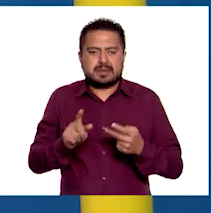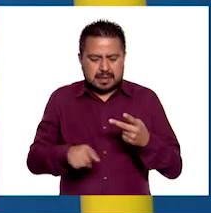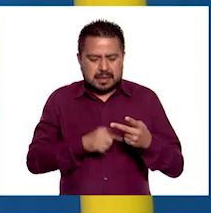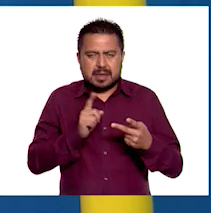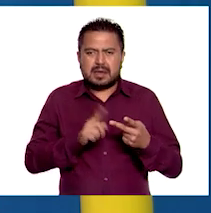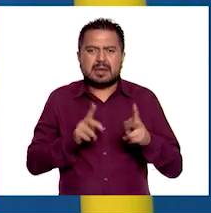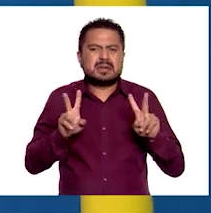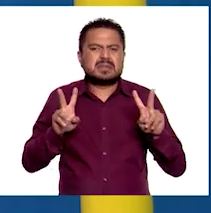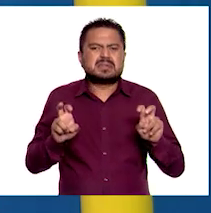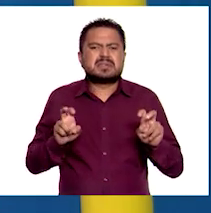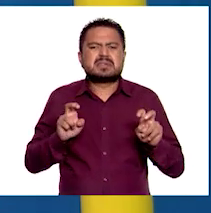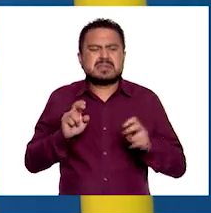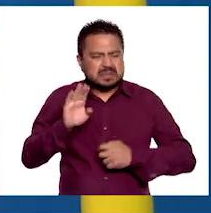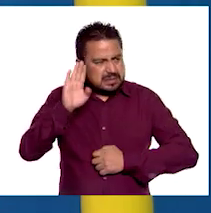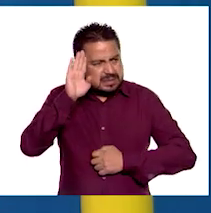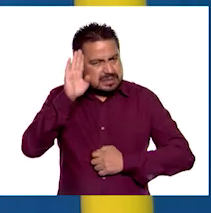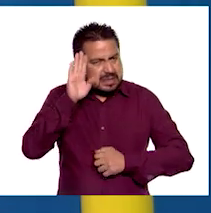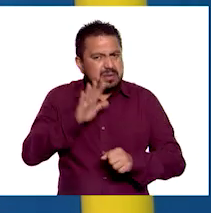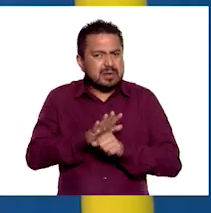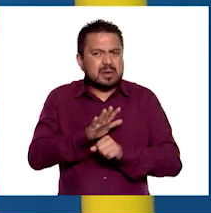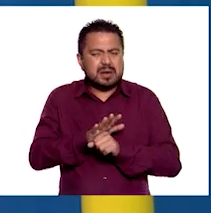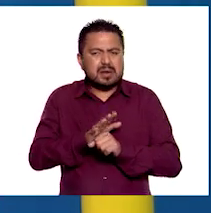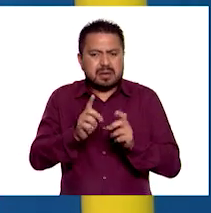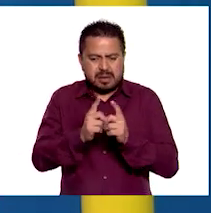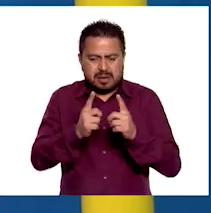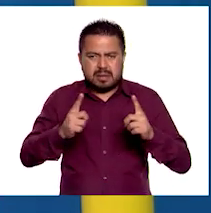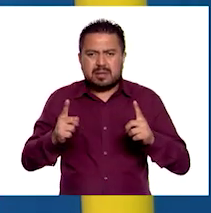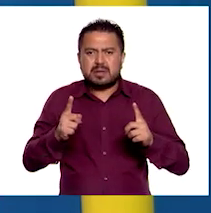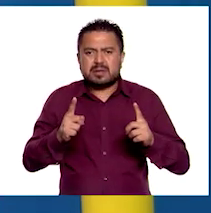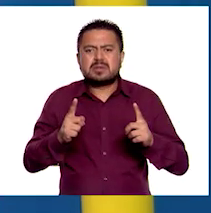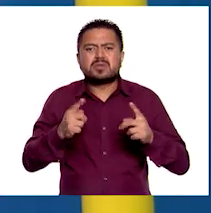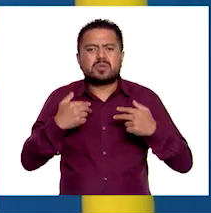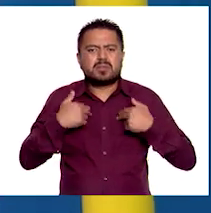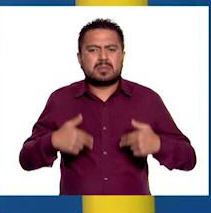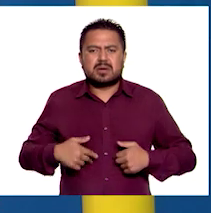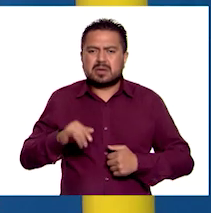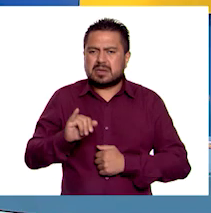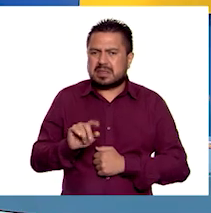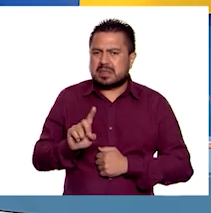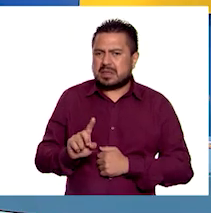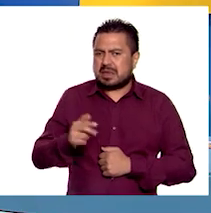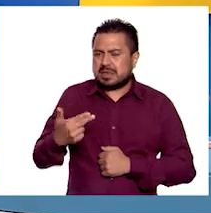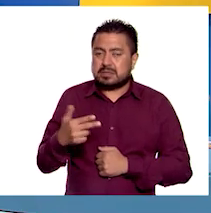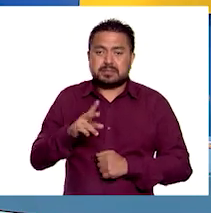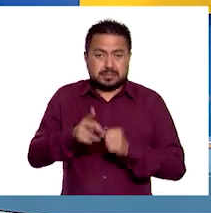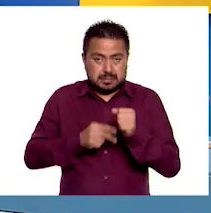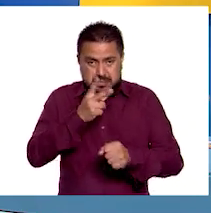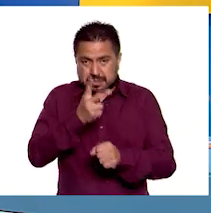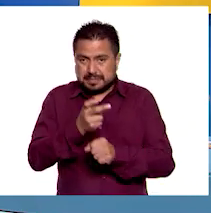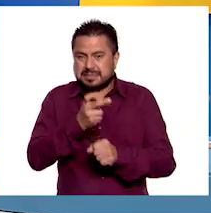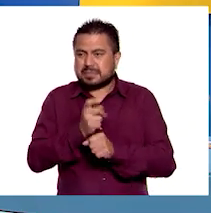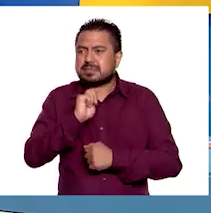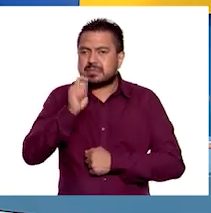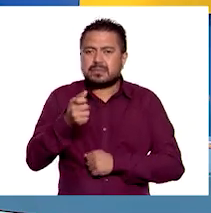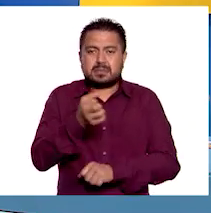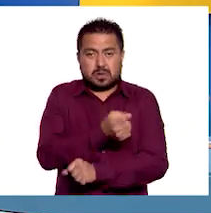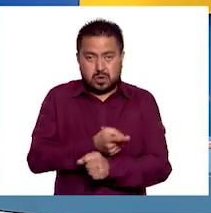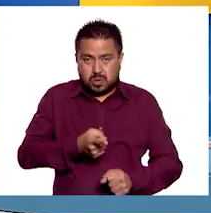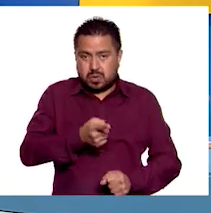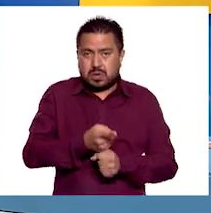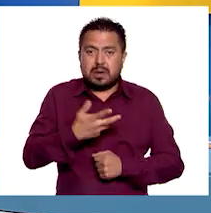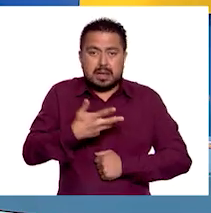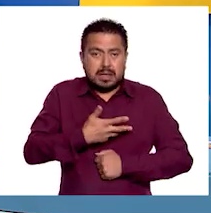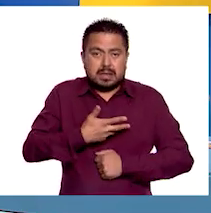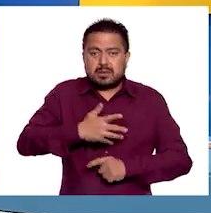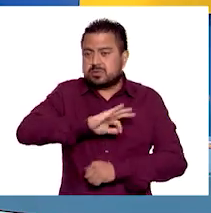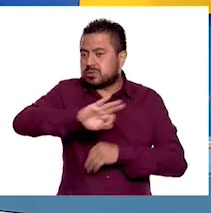temática que considera el Índice de Desarrollo Humano o IDH? Mira, la segunda dimensión es la oportunidad que